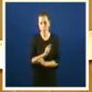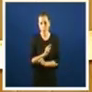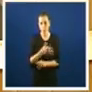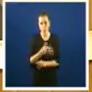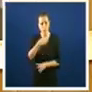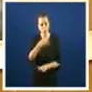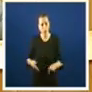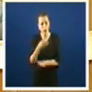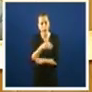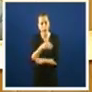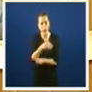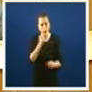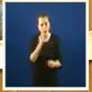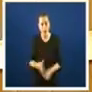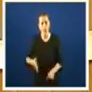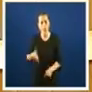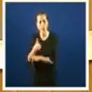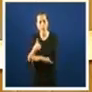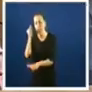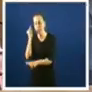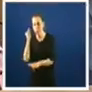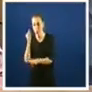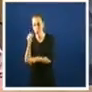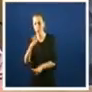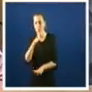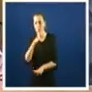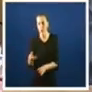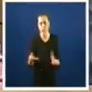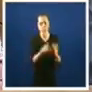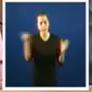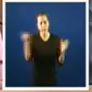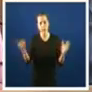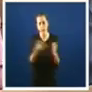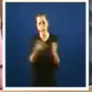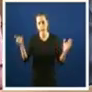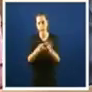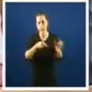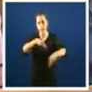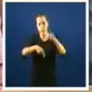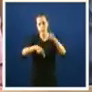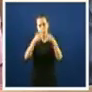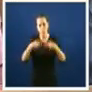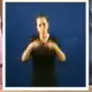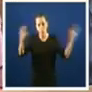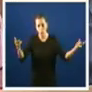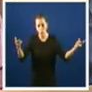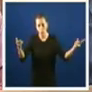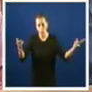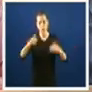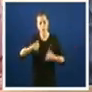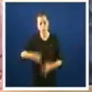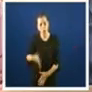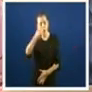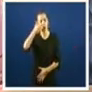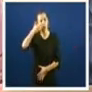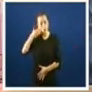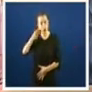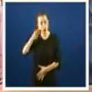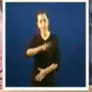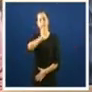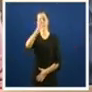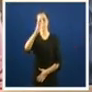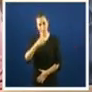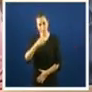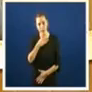traballar De poder ir ao instituto Porque se les estaba quitando o transporte público E polo tanto, orgullosa E mañá